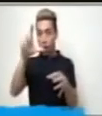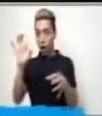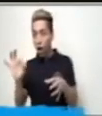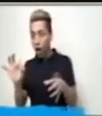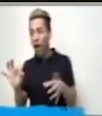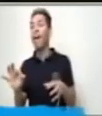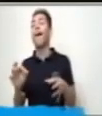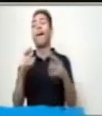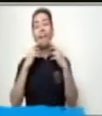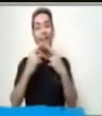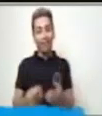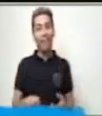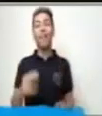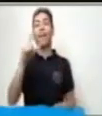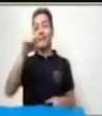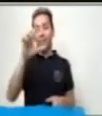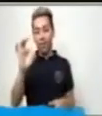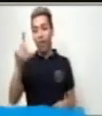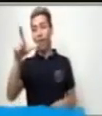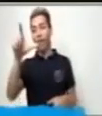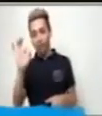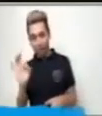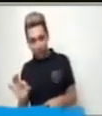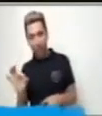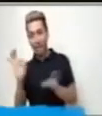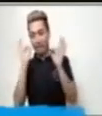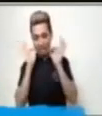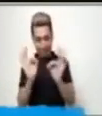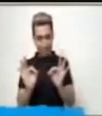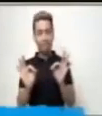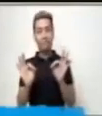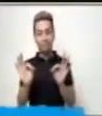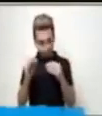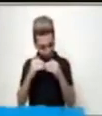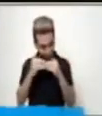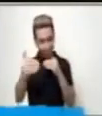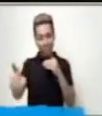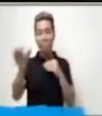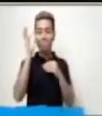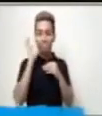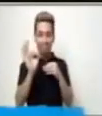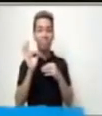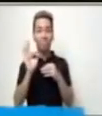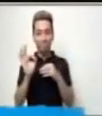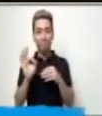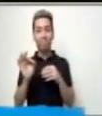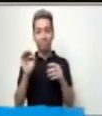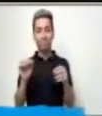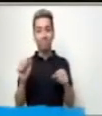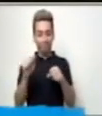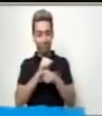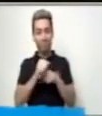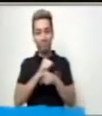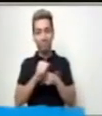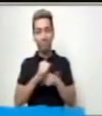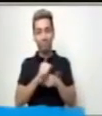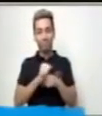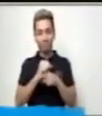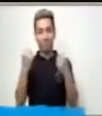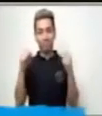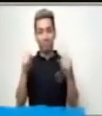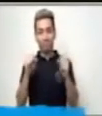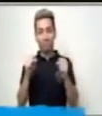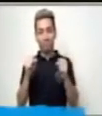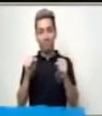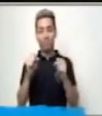El coco. Excelente. Creo que hemos avanzado muchísimo con las prácticas que hemos realizado.